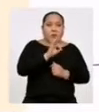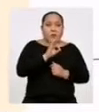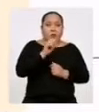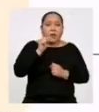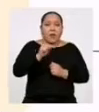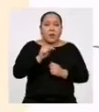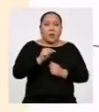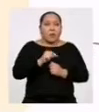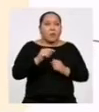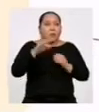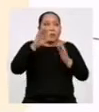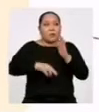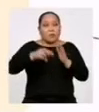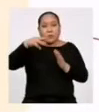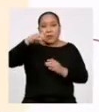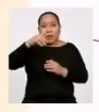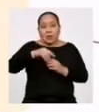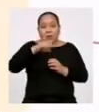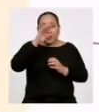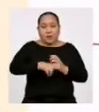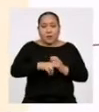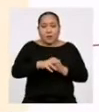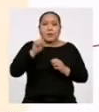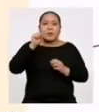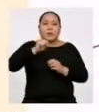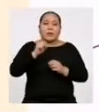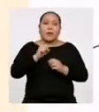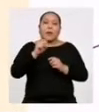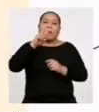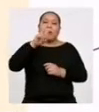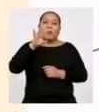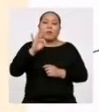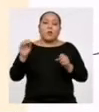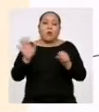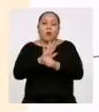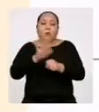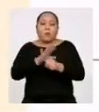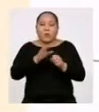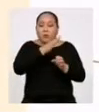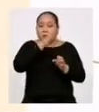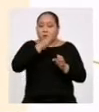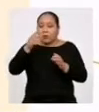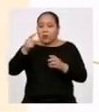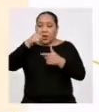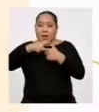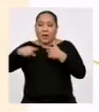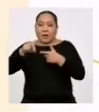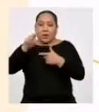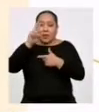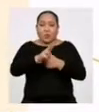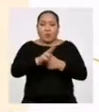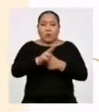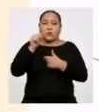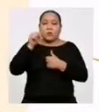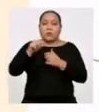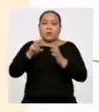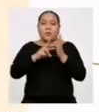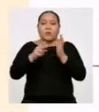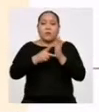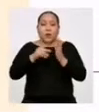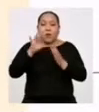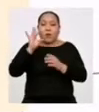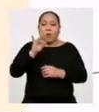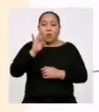inferior de la clase mediana, que ya sabemos, es 29 Más el total de valores entre 2 Es decir, 48